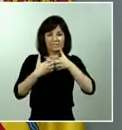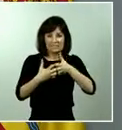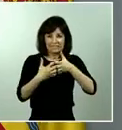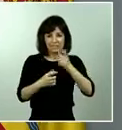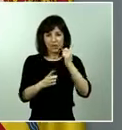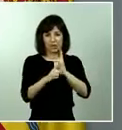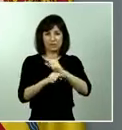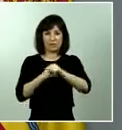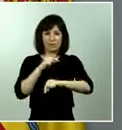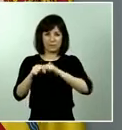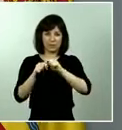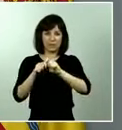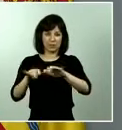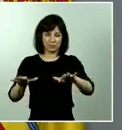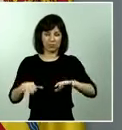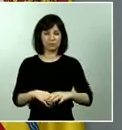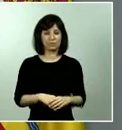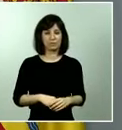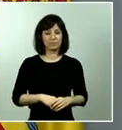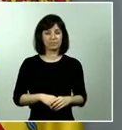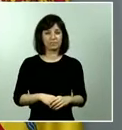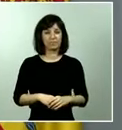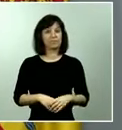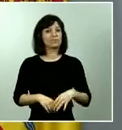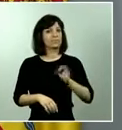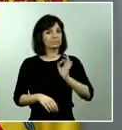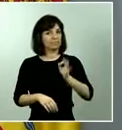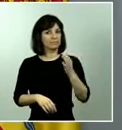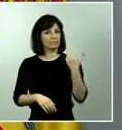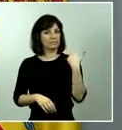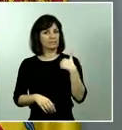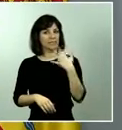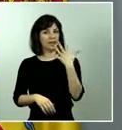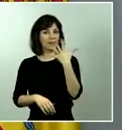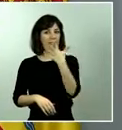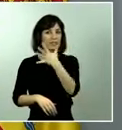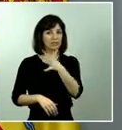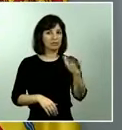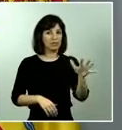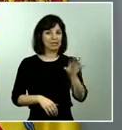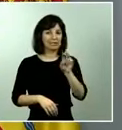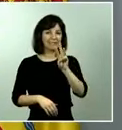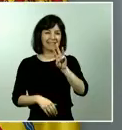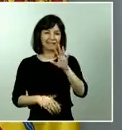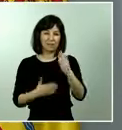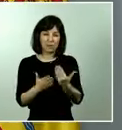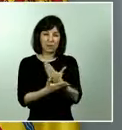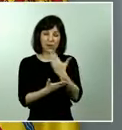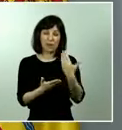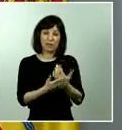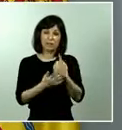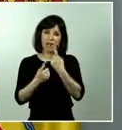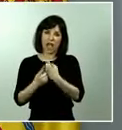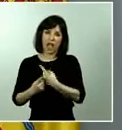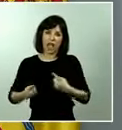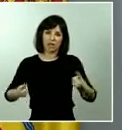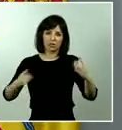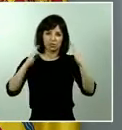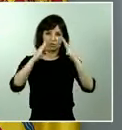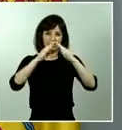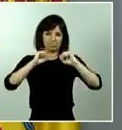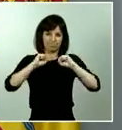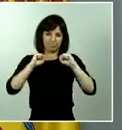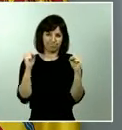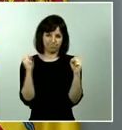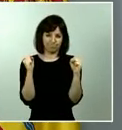Es cierto que ya llevamos cinco semanas, 35 días largos de confinamiento. Hoy ya es el día 36. Pero